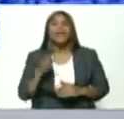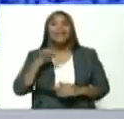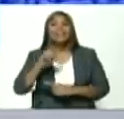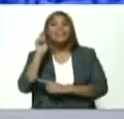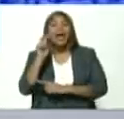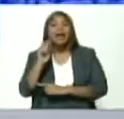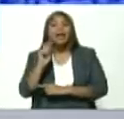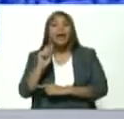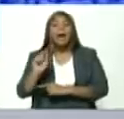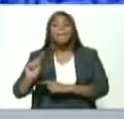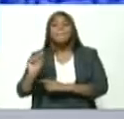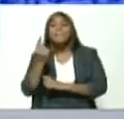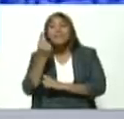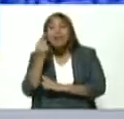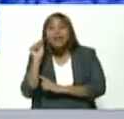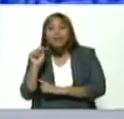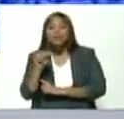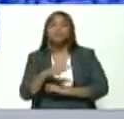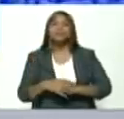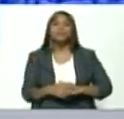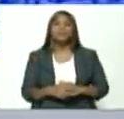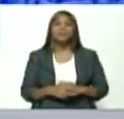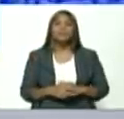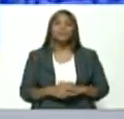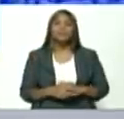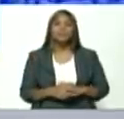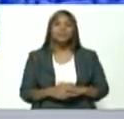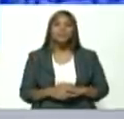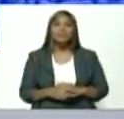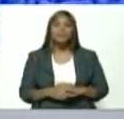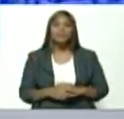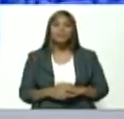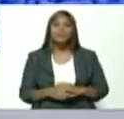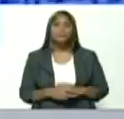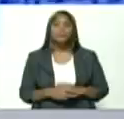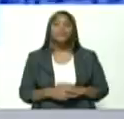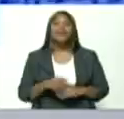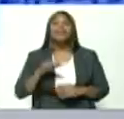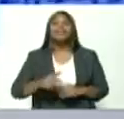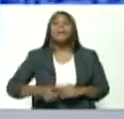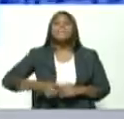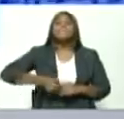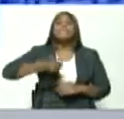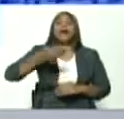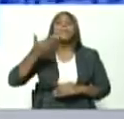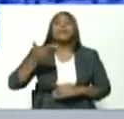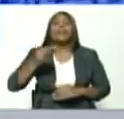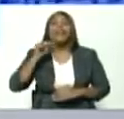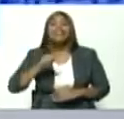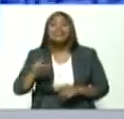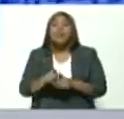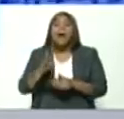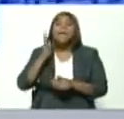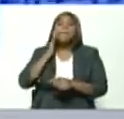fundamentales prioritarias es la gran tarea la mamá de las tareas pues